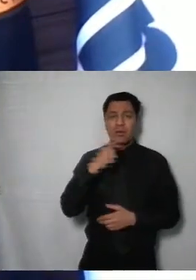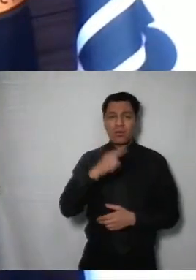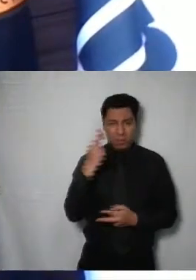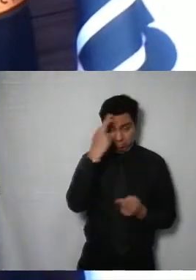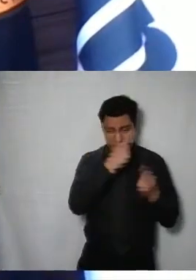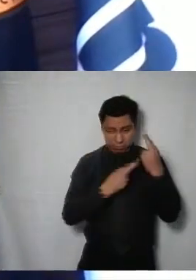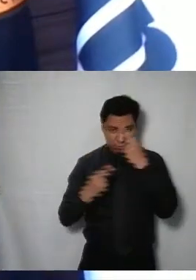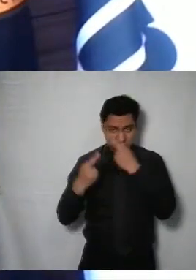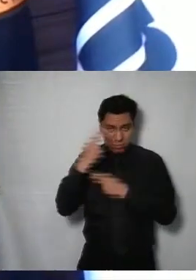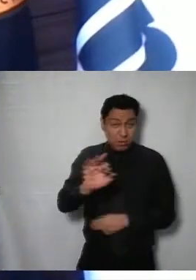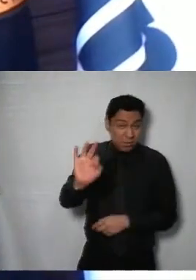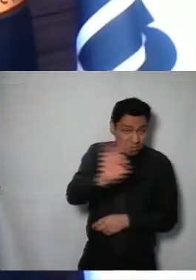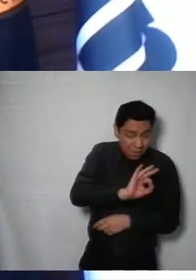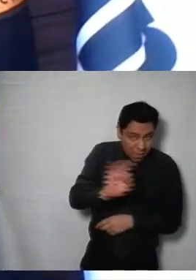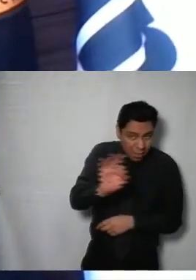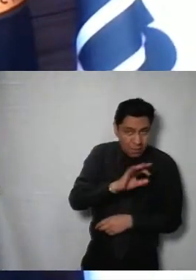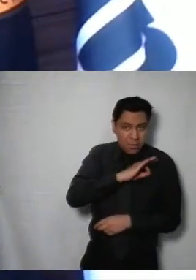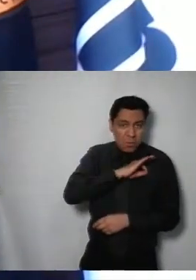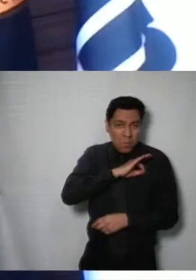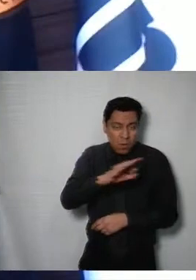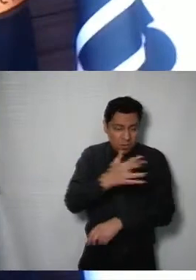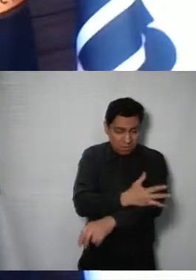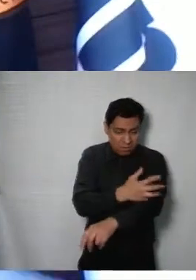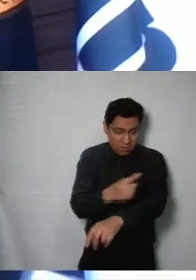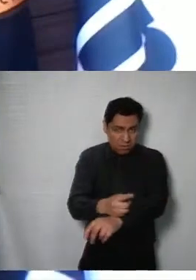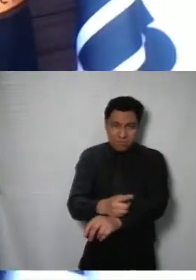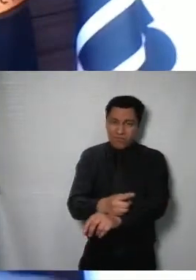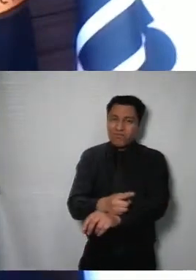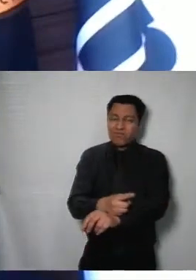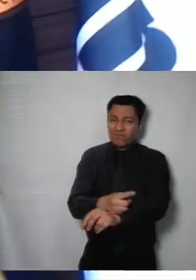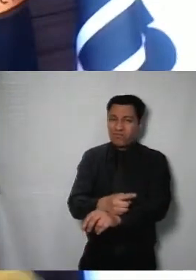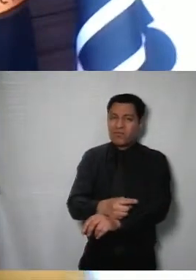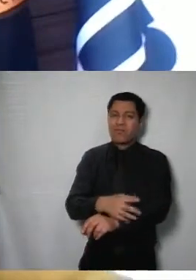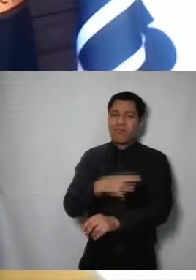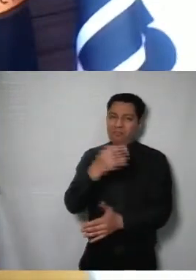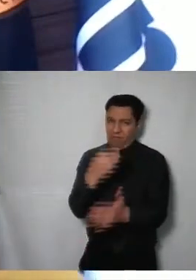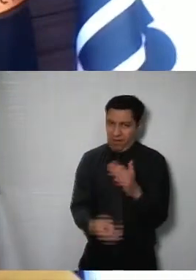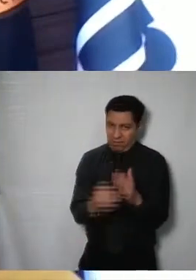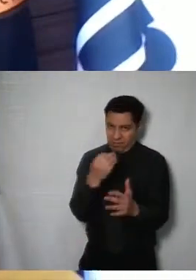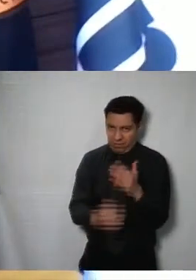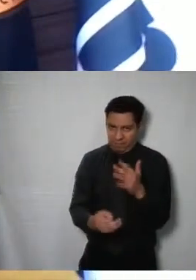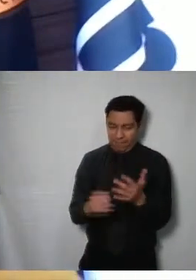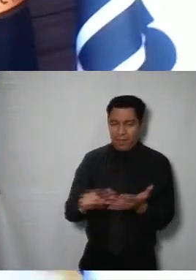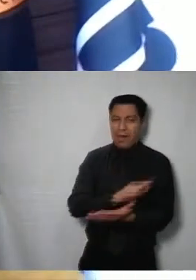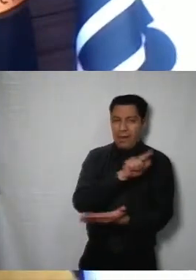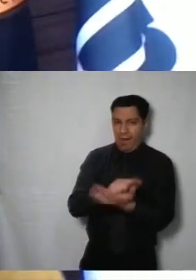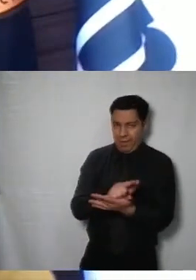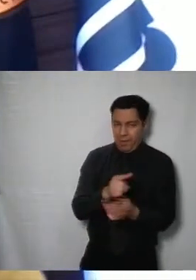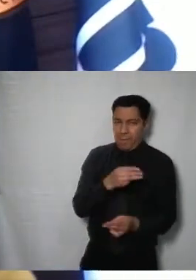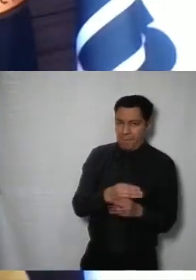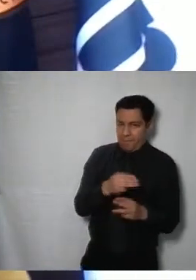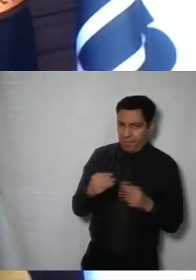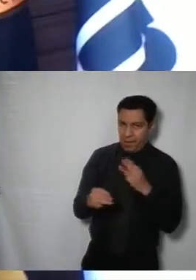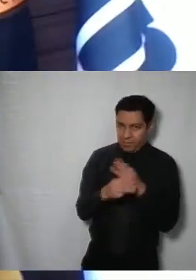por el probable incumplimiento a las obligaciones de transparencia establecidas en la ley de la materia